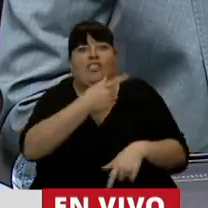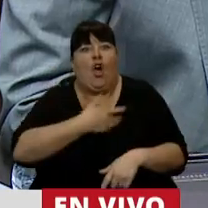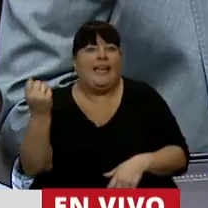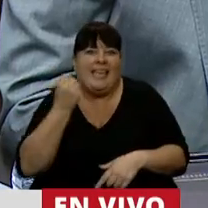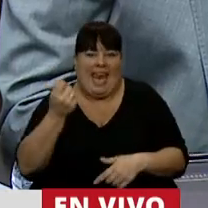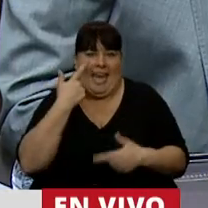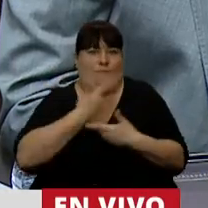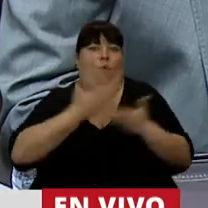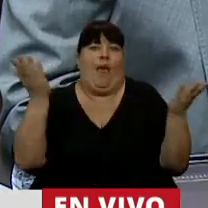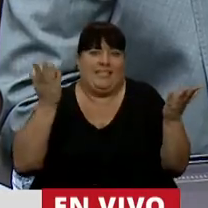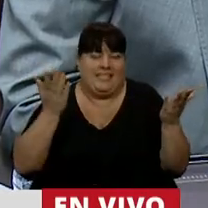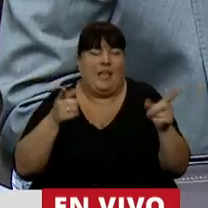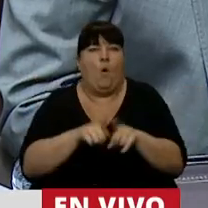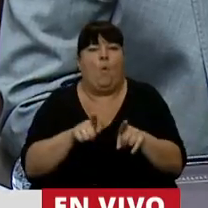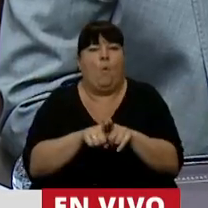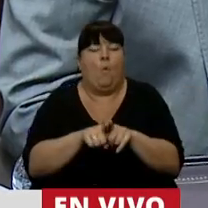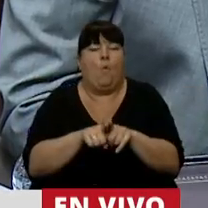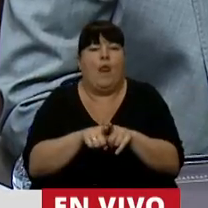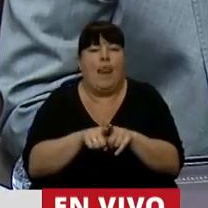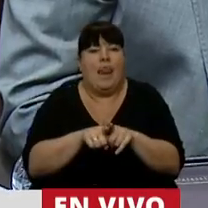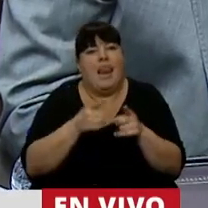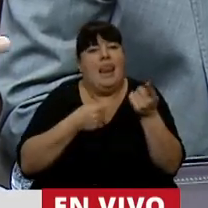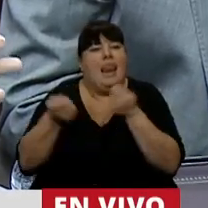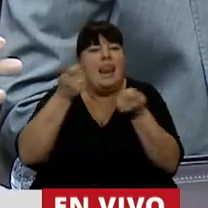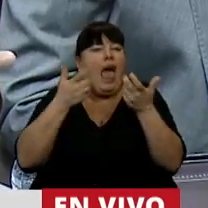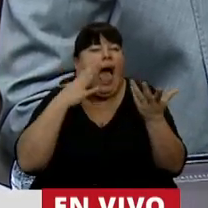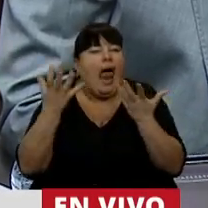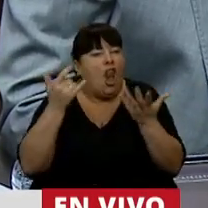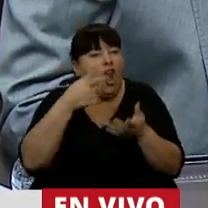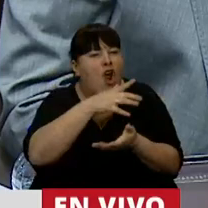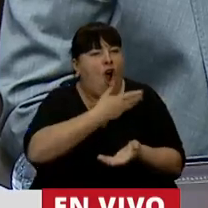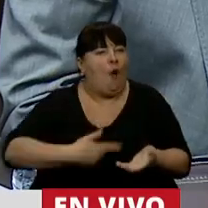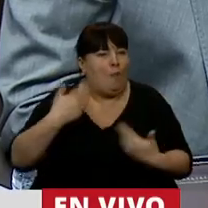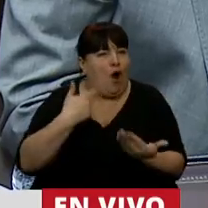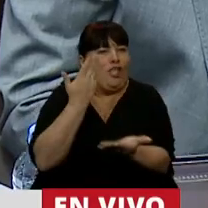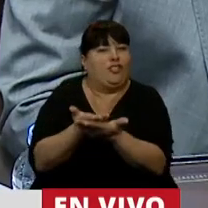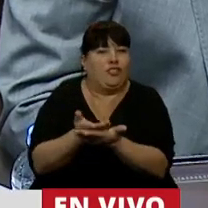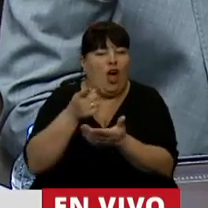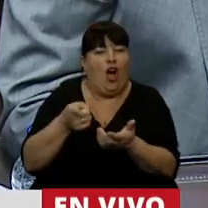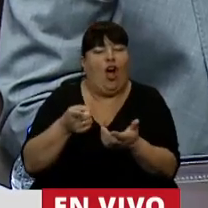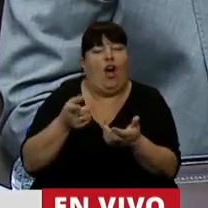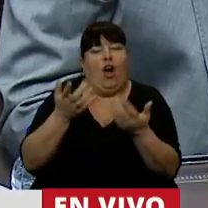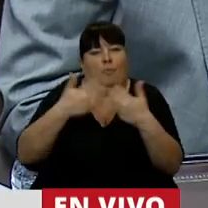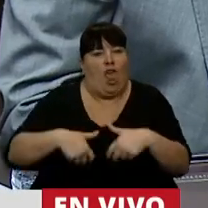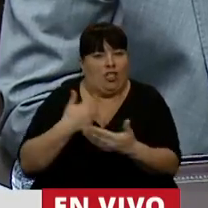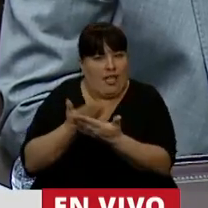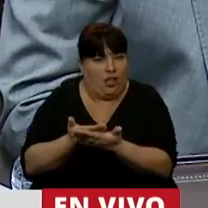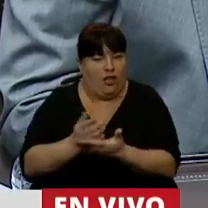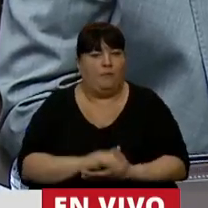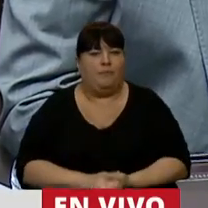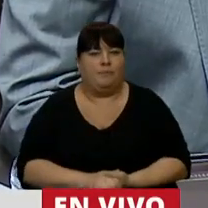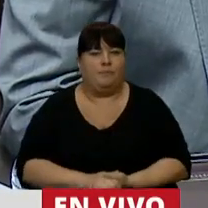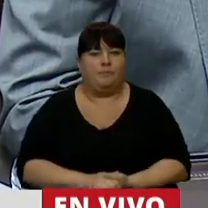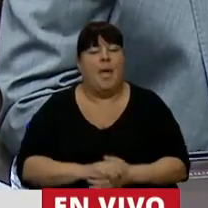el gobierno de demostrar alguna gestión contundente en algo, y por eso envía este proyecto.